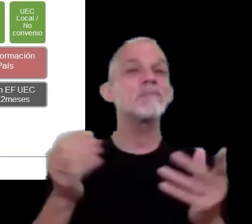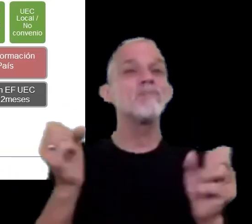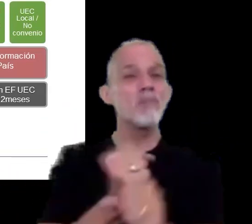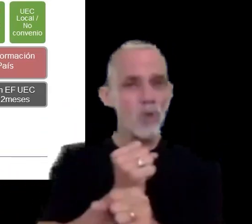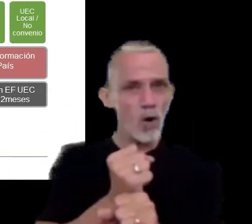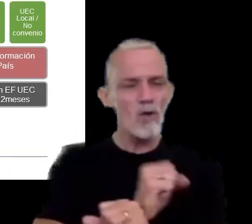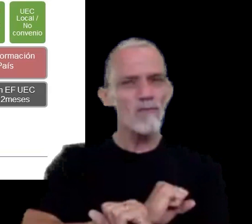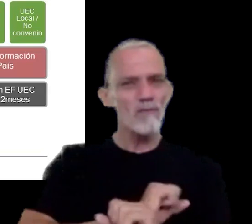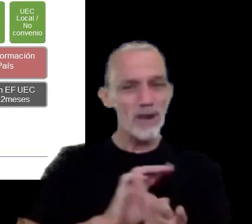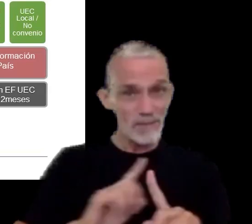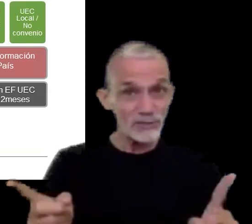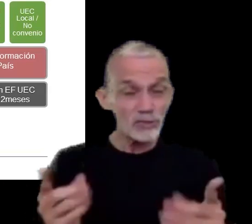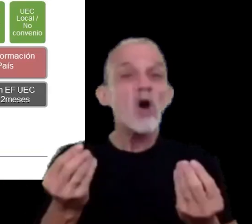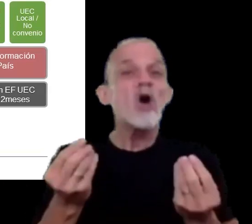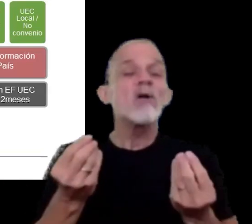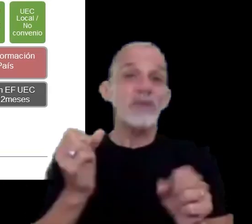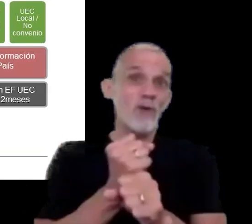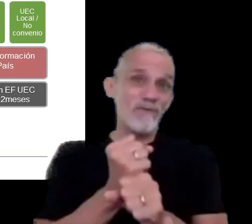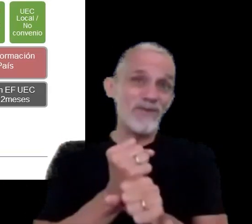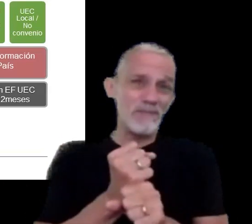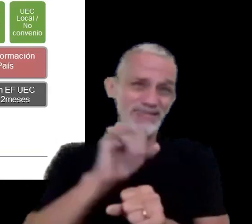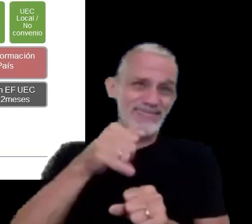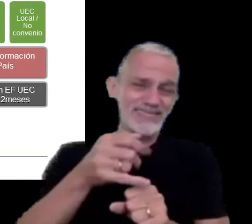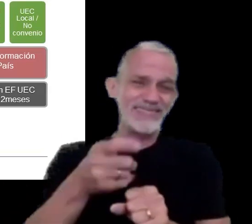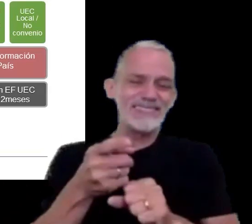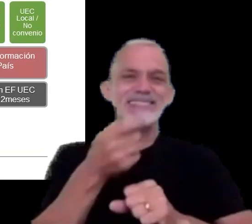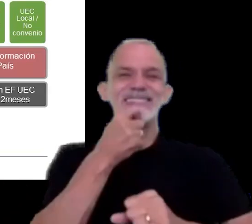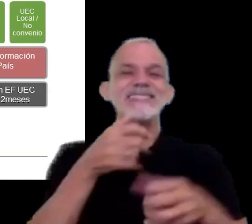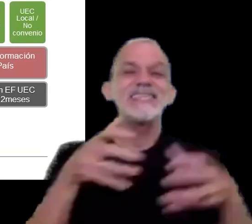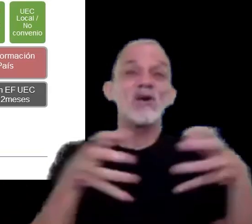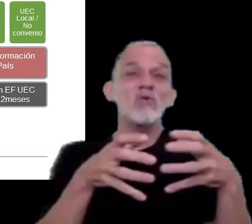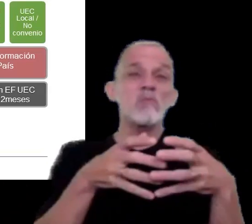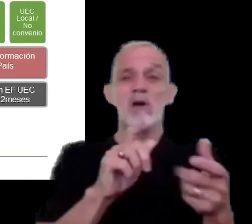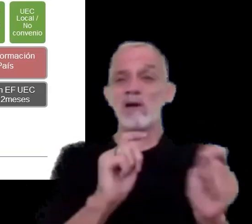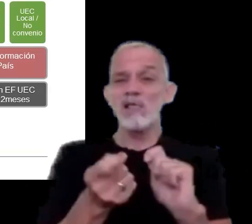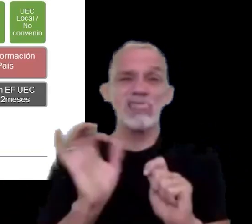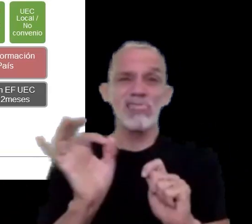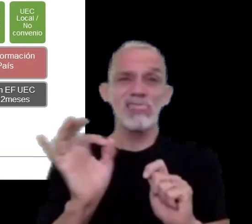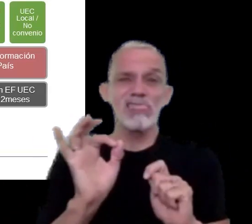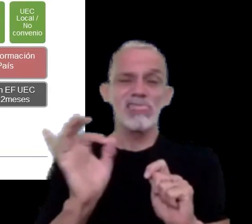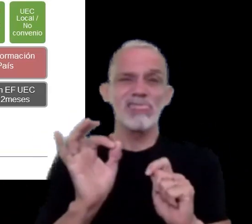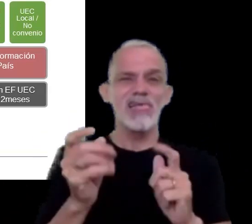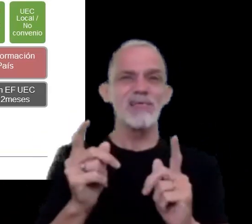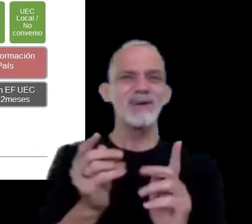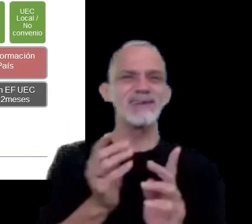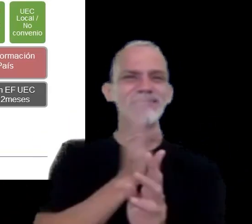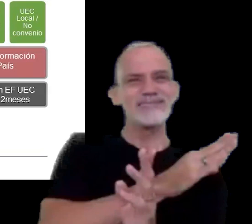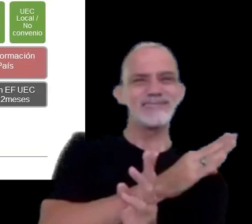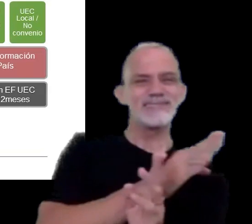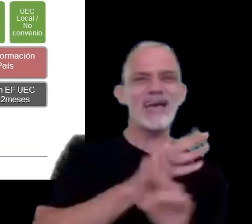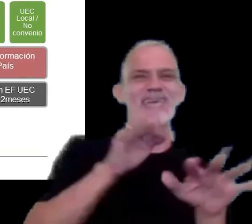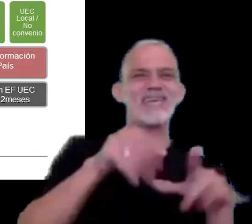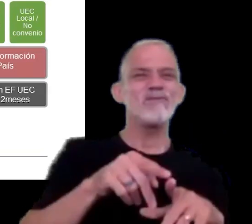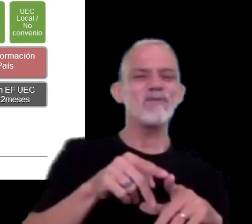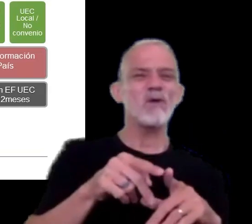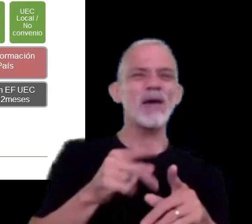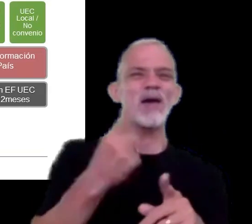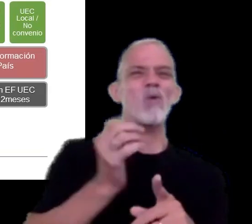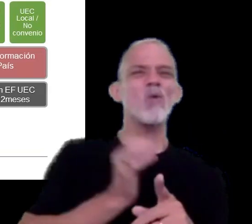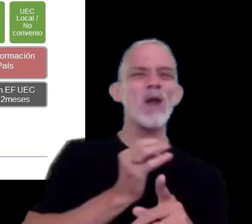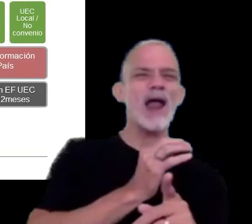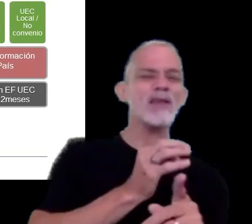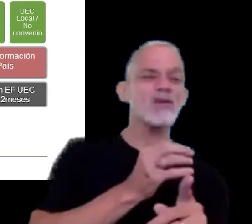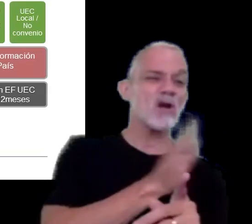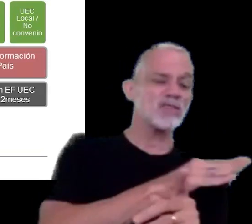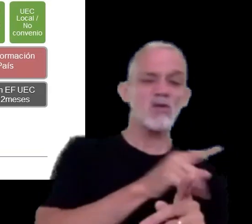cuando un grupo no tiene cambios respecto al informe maestro de un año a otro